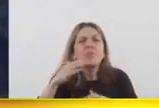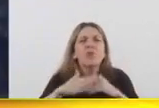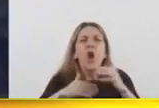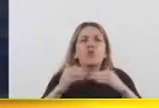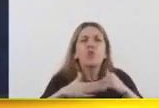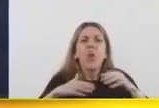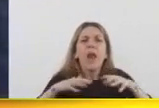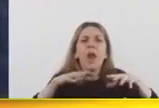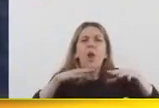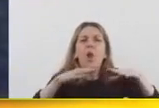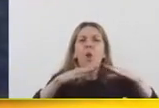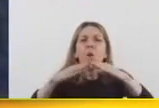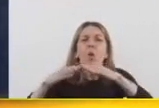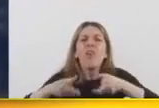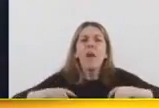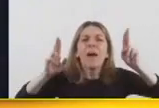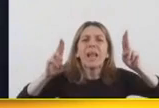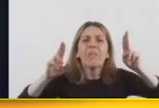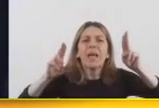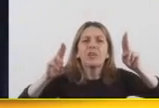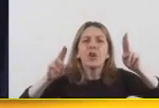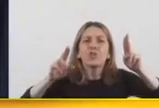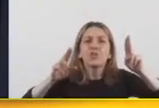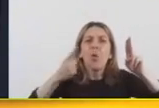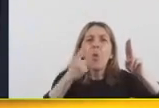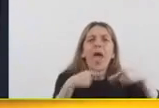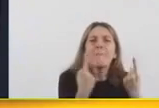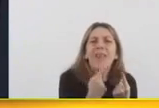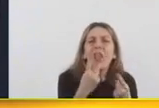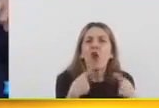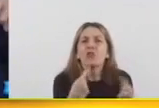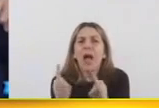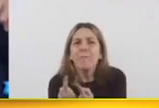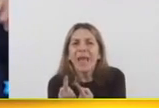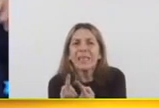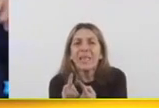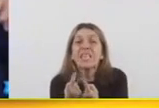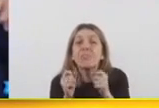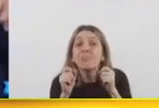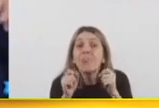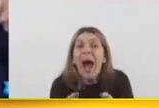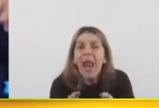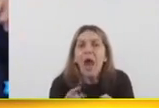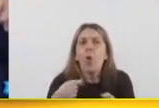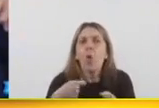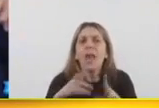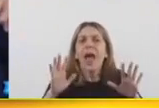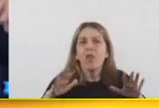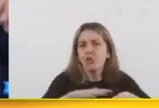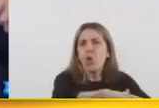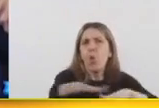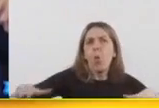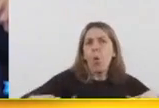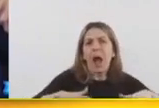comunes que son departamentos de uno y dos ambientes donde pueden vivir jubilados en un espacio común